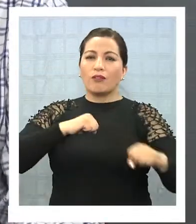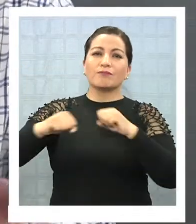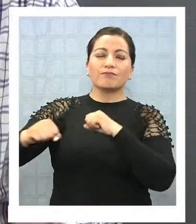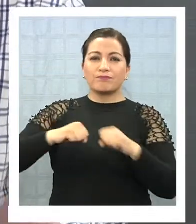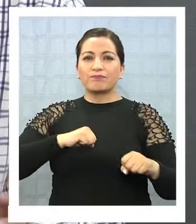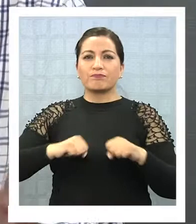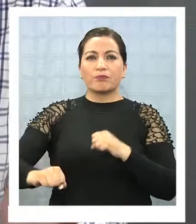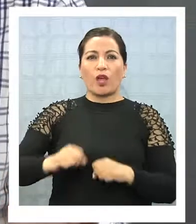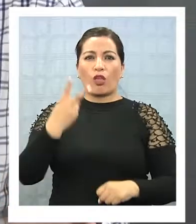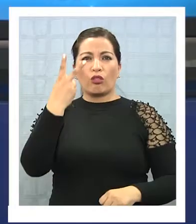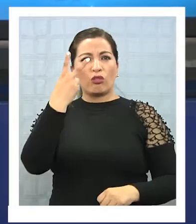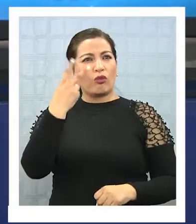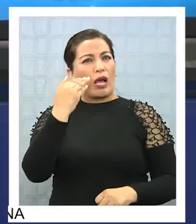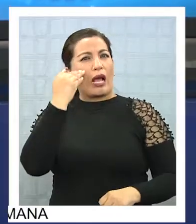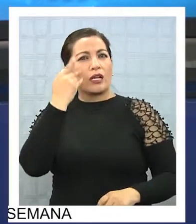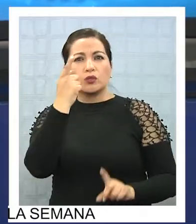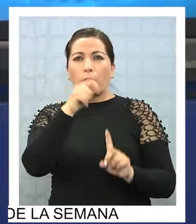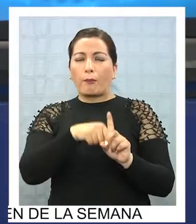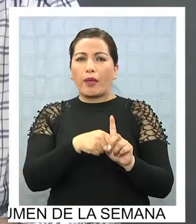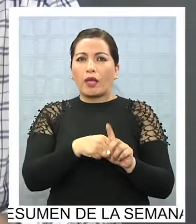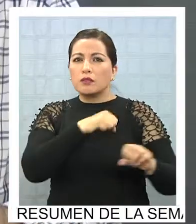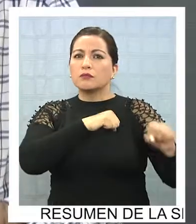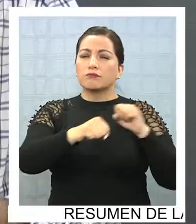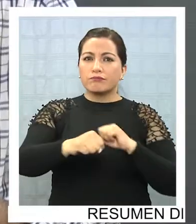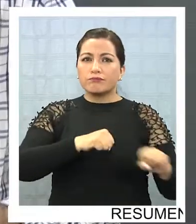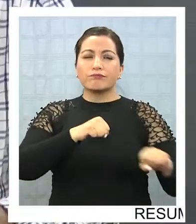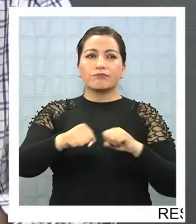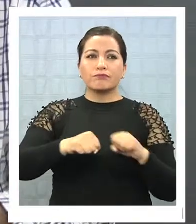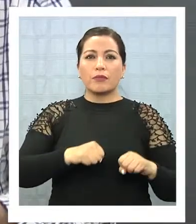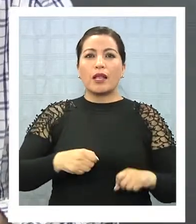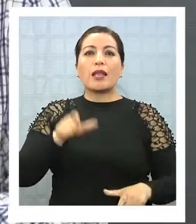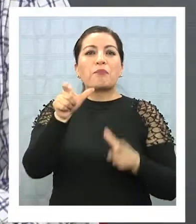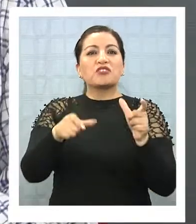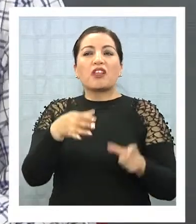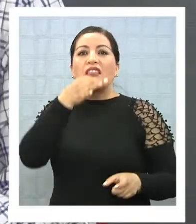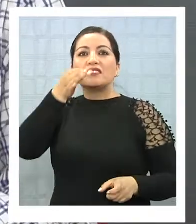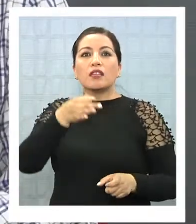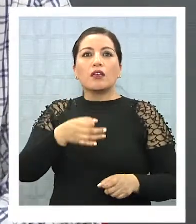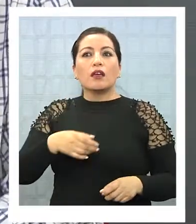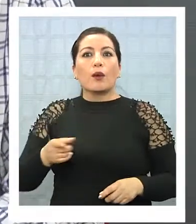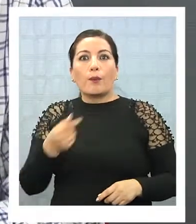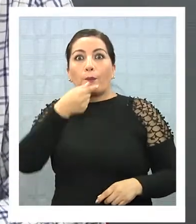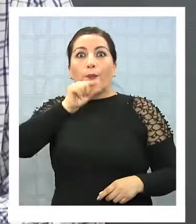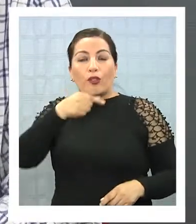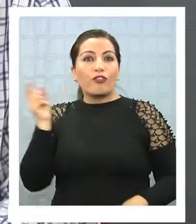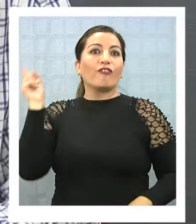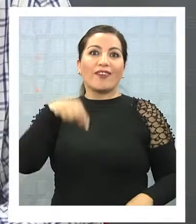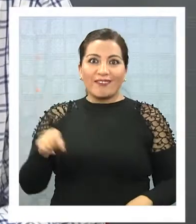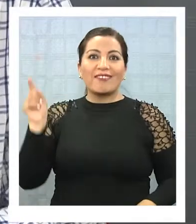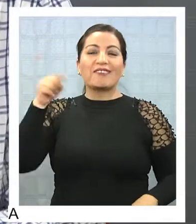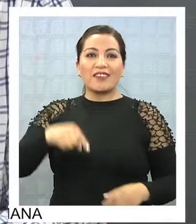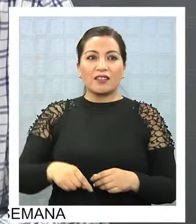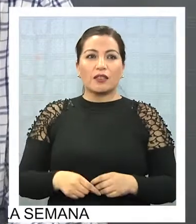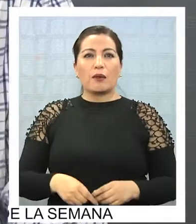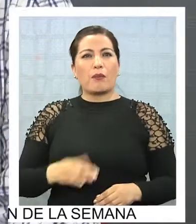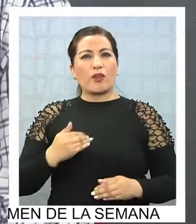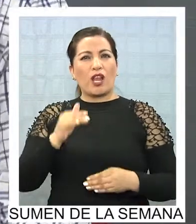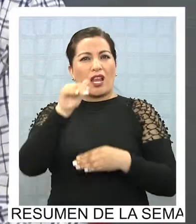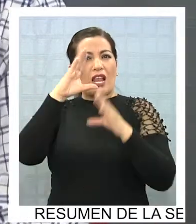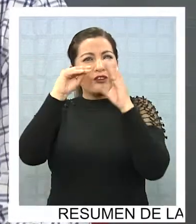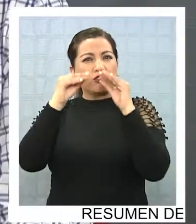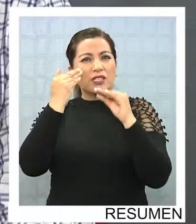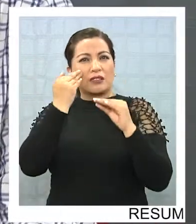prácticamente dos o tres semanas, un mes creo que fue antes, y la gente decía, a venir, va a venir, va venir. Bueno, y vino, digamos, y fue aproximadamente a las 8 o algo así.